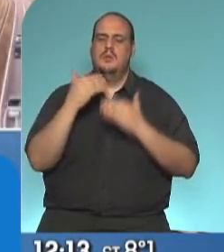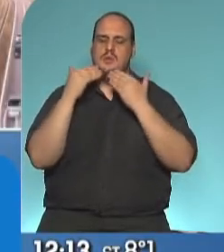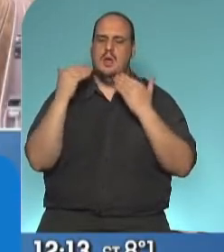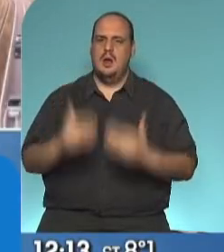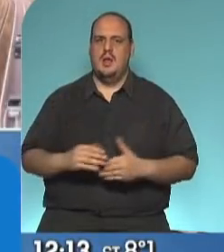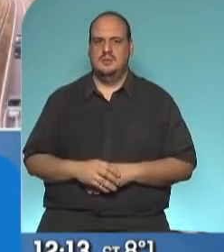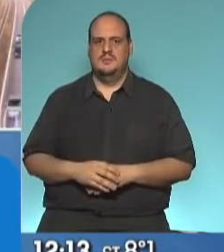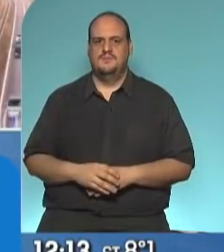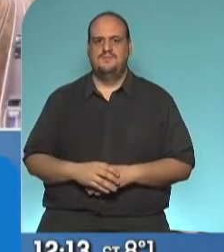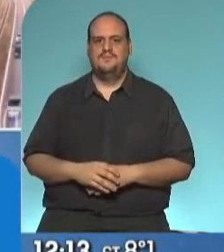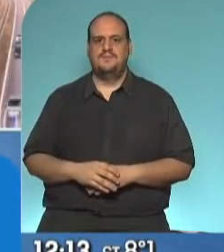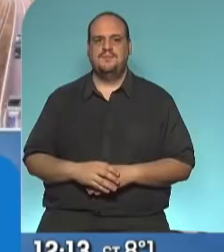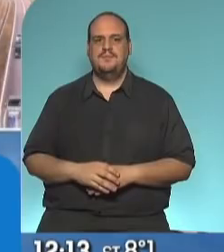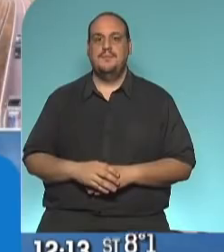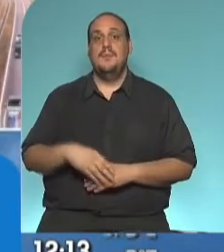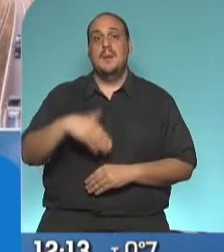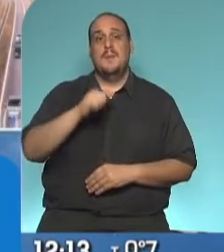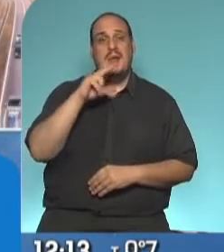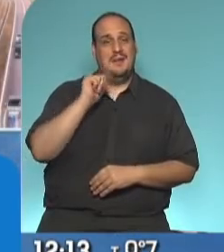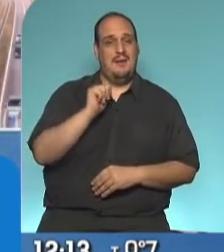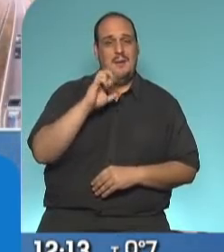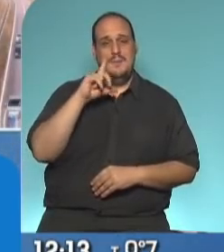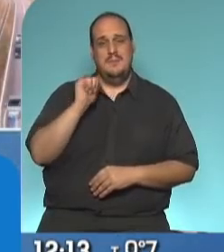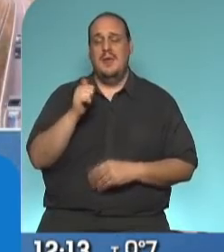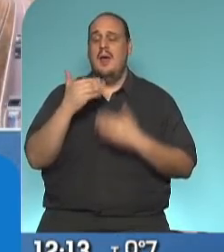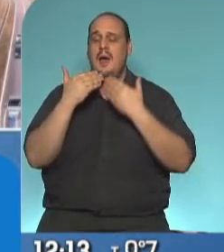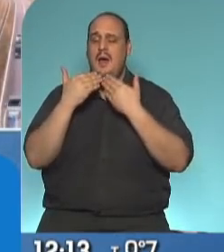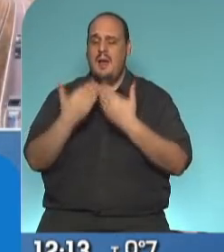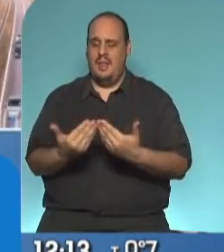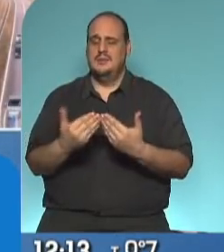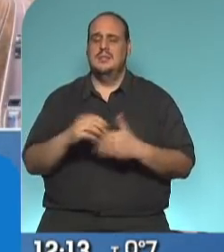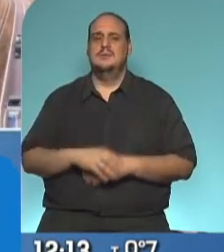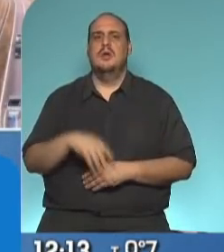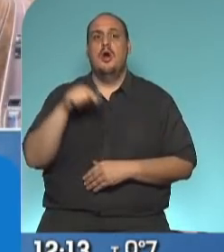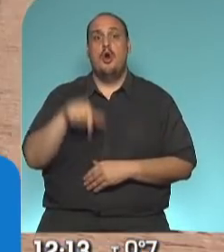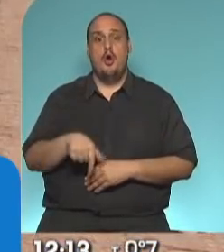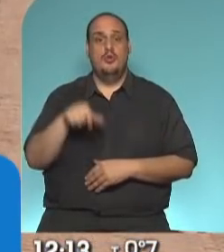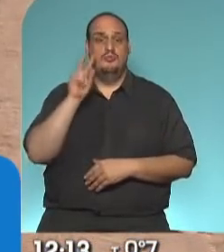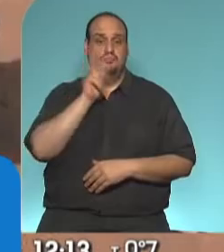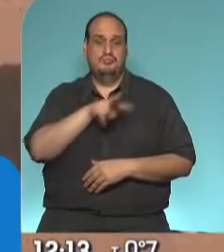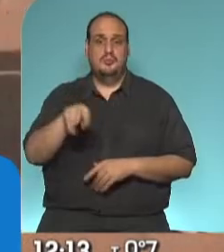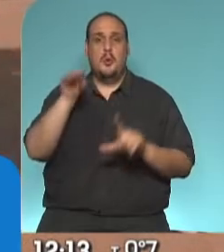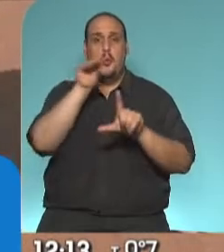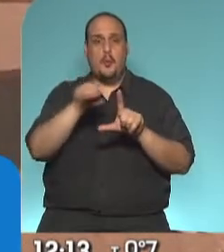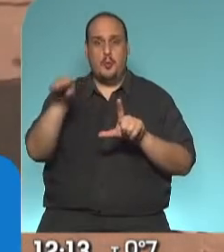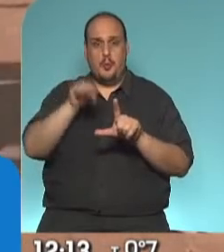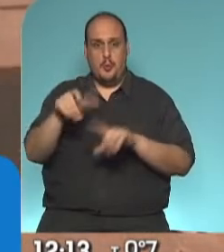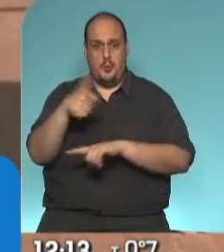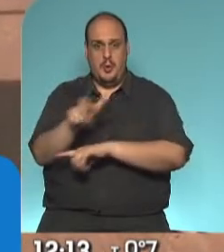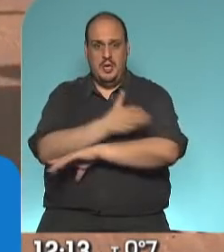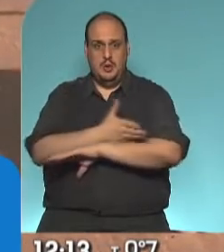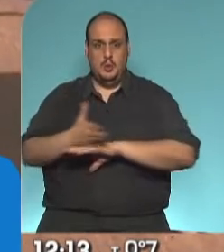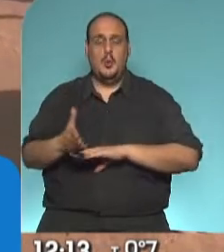Muchas gracias, María Pía. Iniciamos este recorrido que hoy es virtual, que seguramente pronto